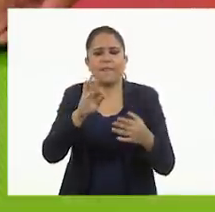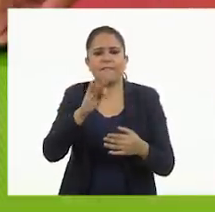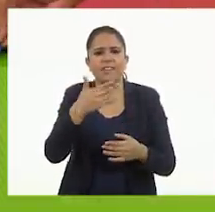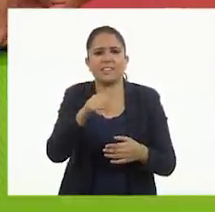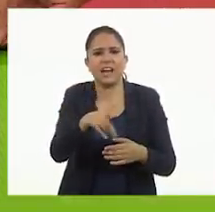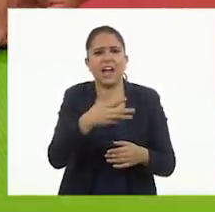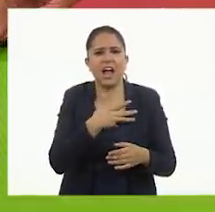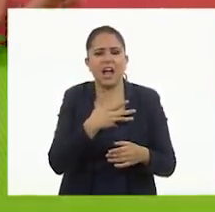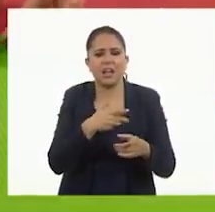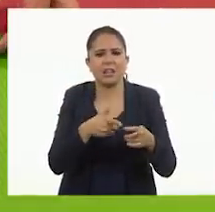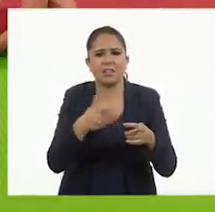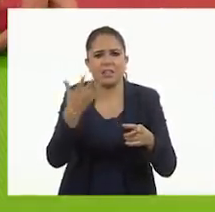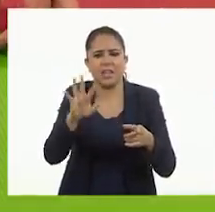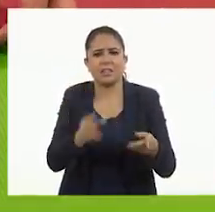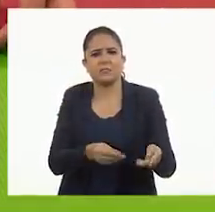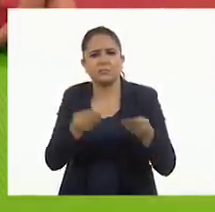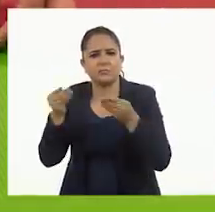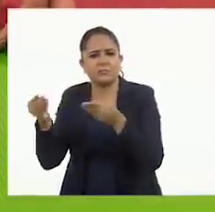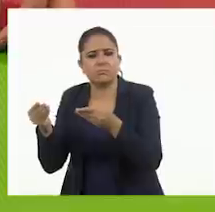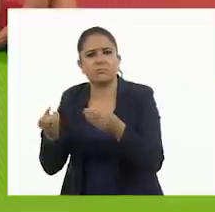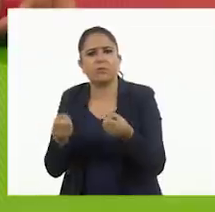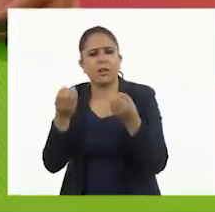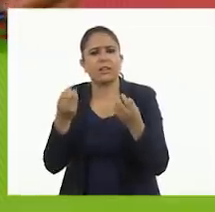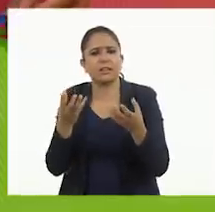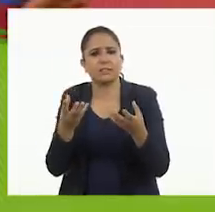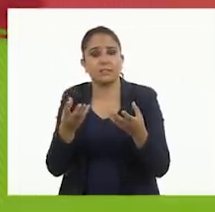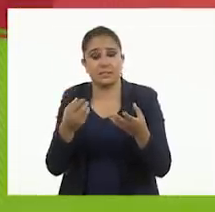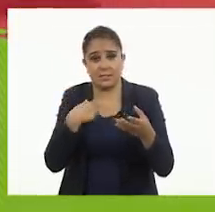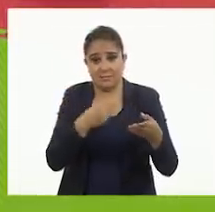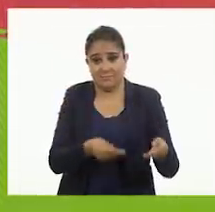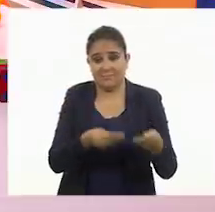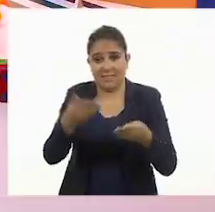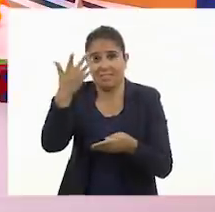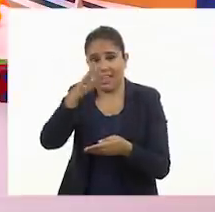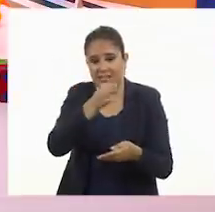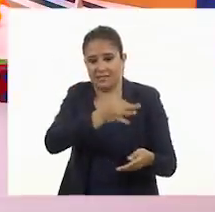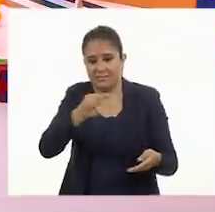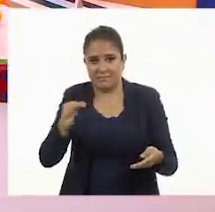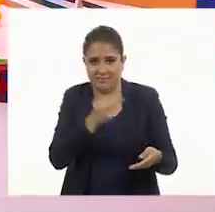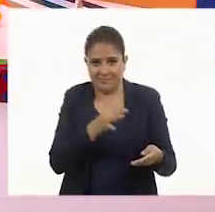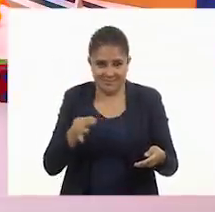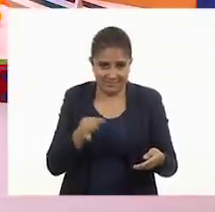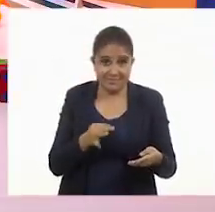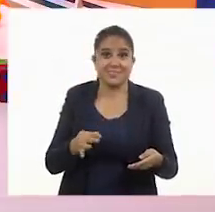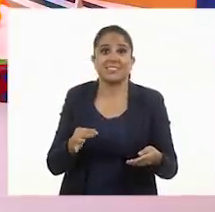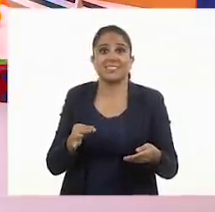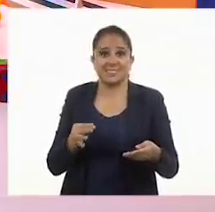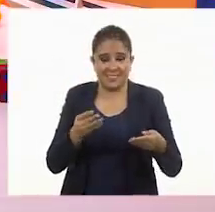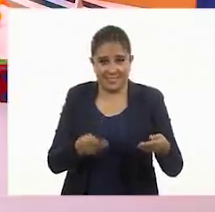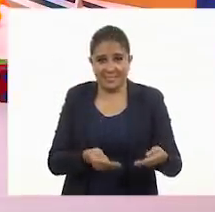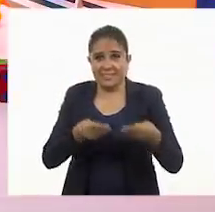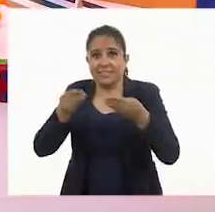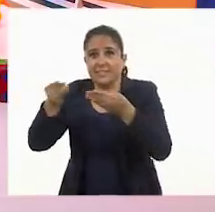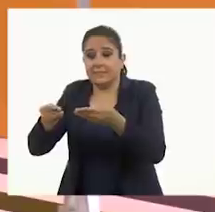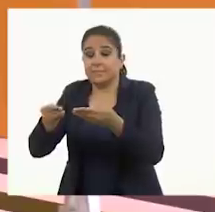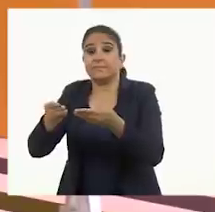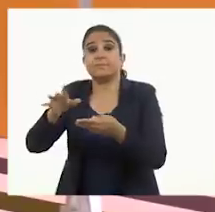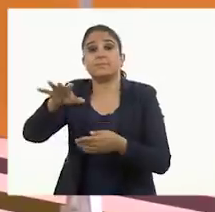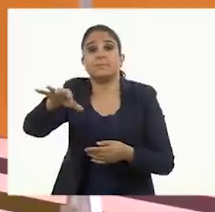entonces debes de regresar al cajero, Alexia? Debo regresar al cajero diez fichas. Diez fichas. Y vas a tomar